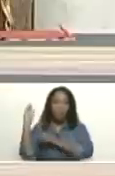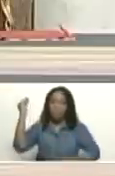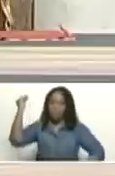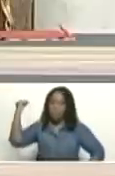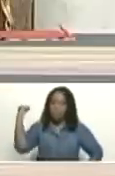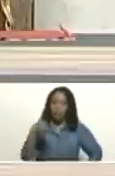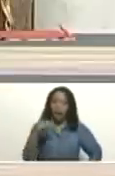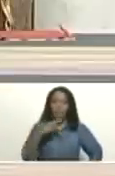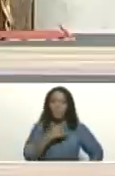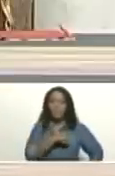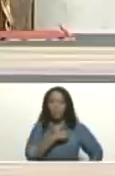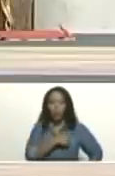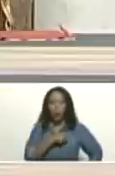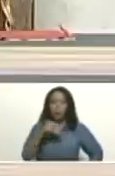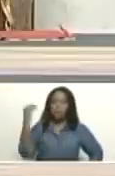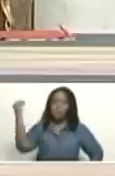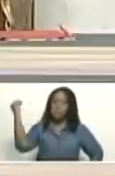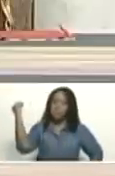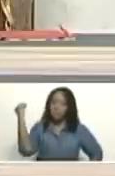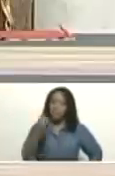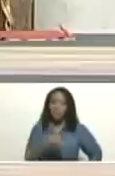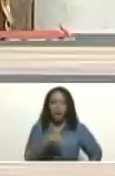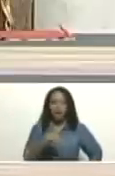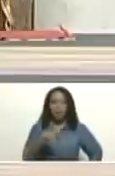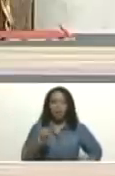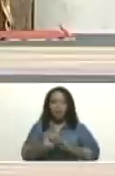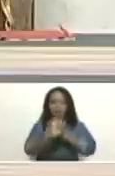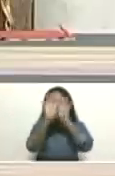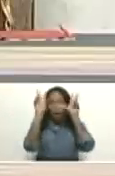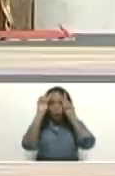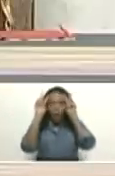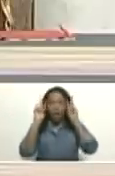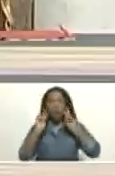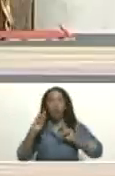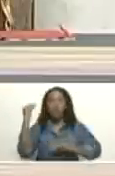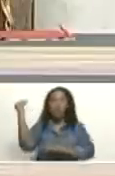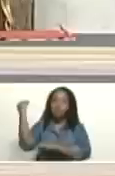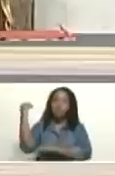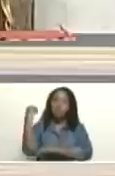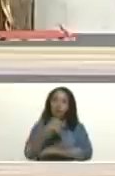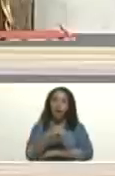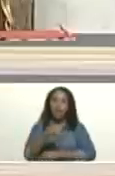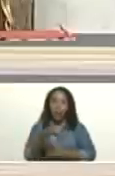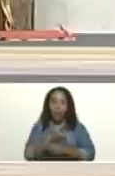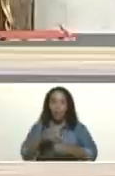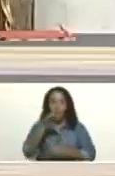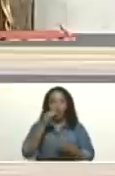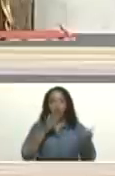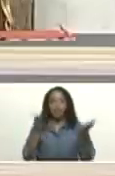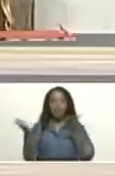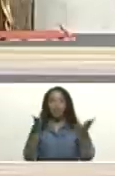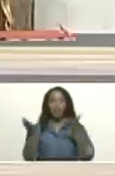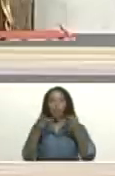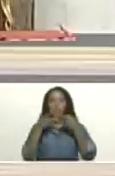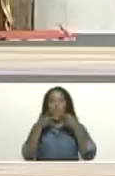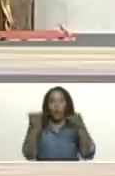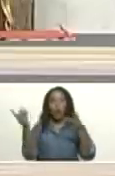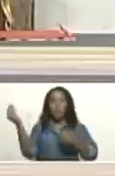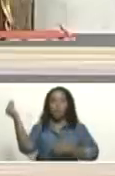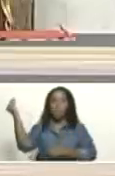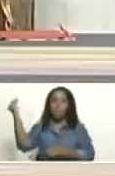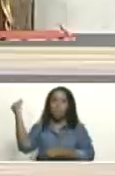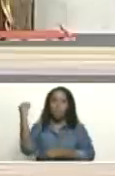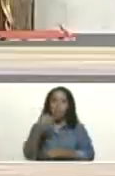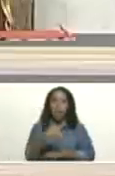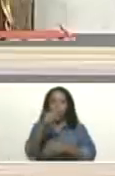moralidad, máxima transparencia, máximo espíritu de servicio público, máxima